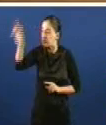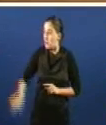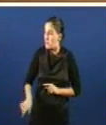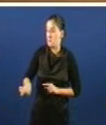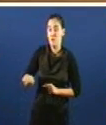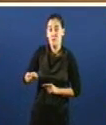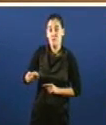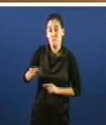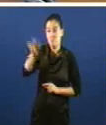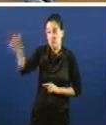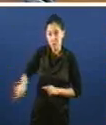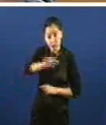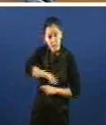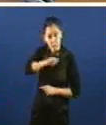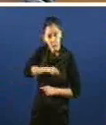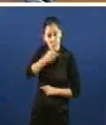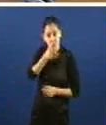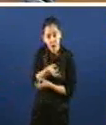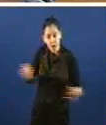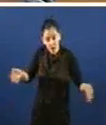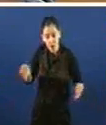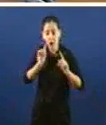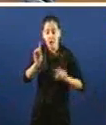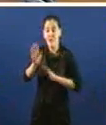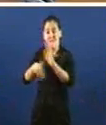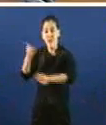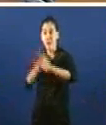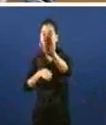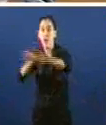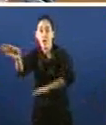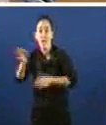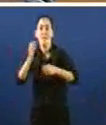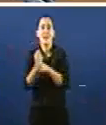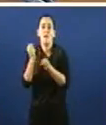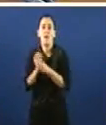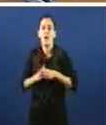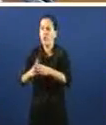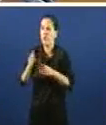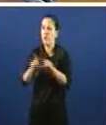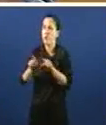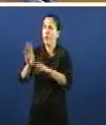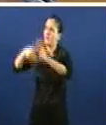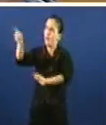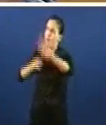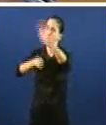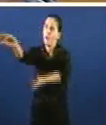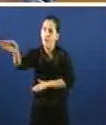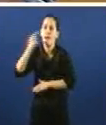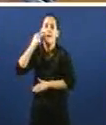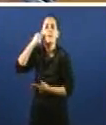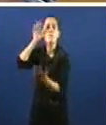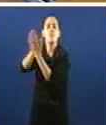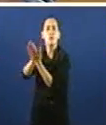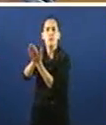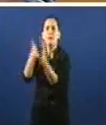éticamente correcta Saindo fora cando estean os traballadores e traballadoras do Naval A dar a cara A explicarle a unha comarca que se